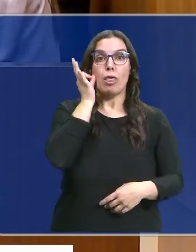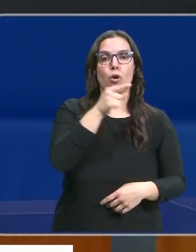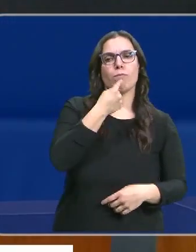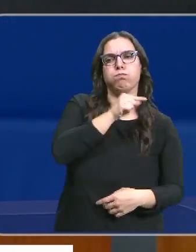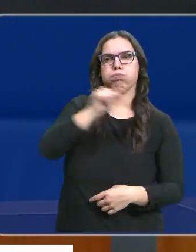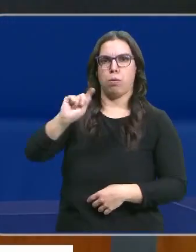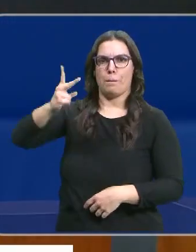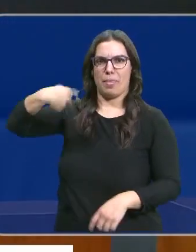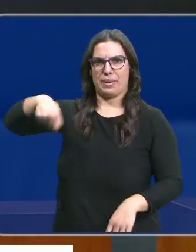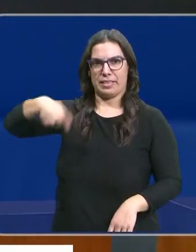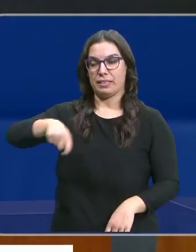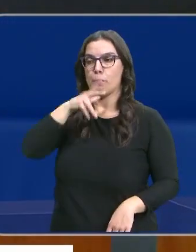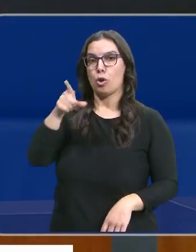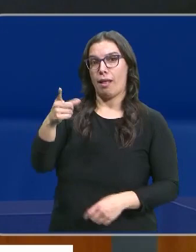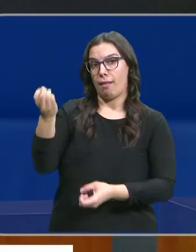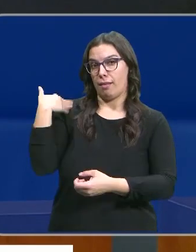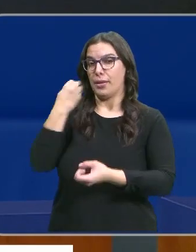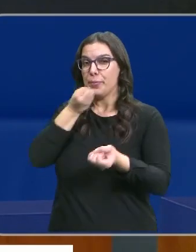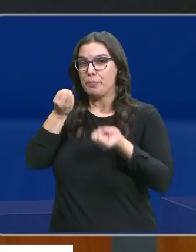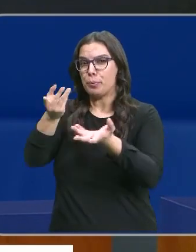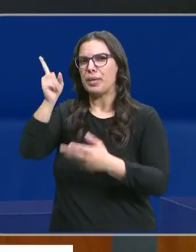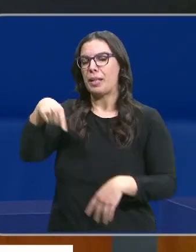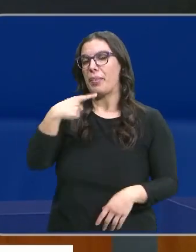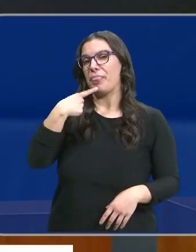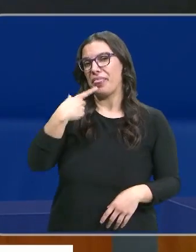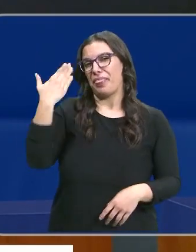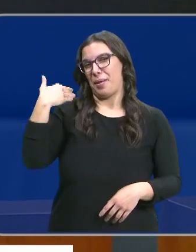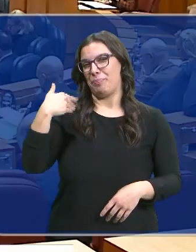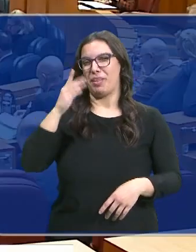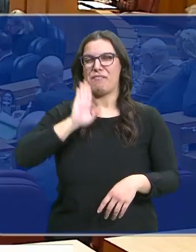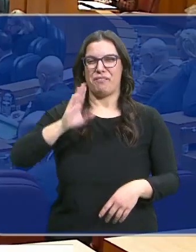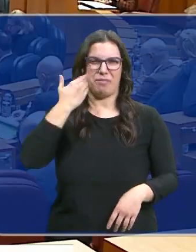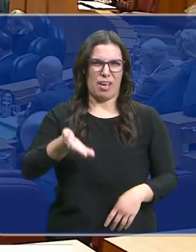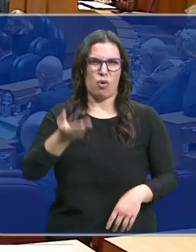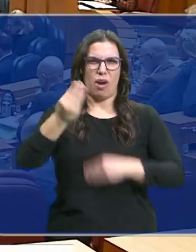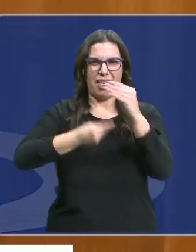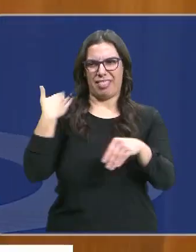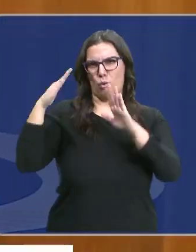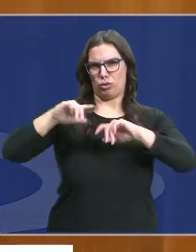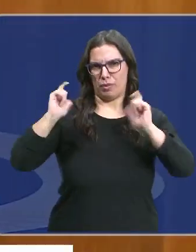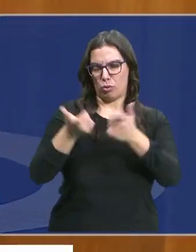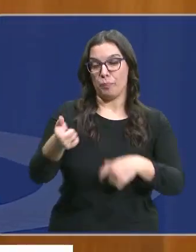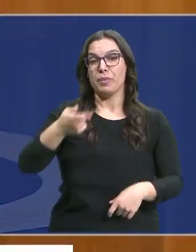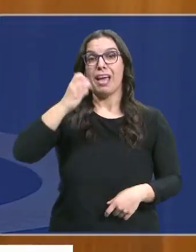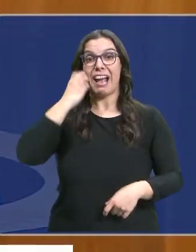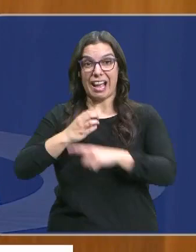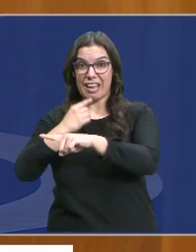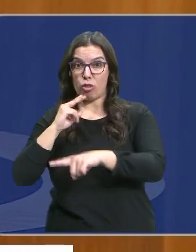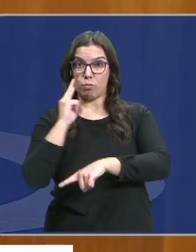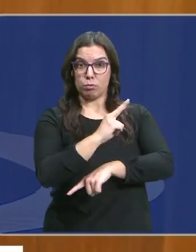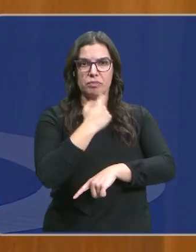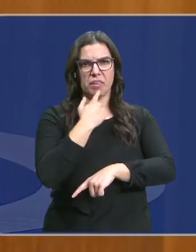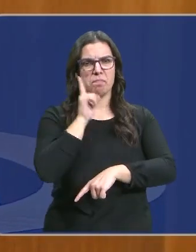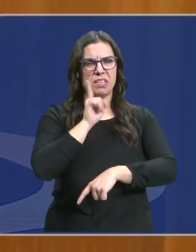vicepresidente de la Junta por sus declaraciones y por el gesto obsceno que, según ella, les dedicó en el último pleno. García Gallardo ha negado todas las